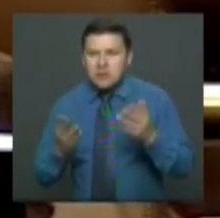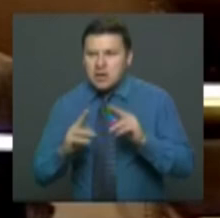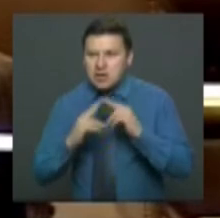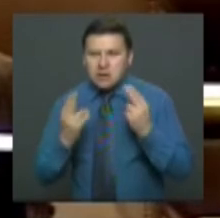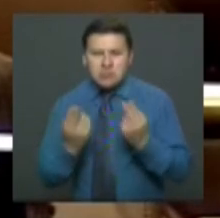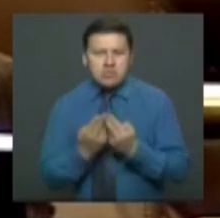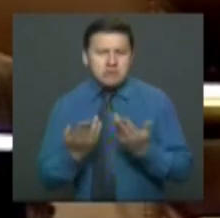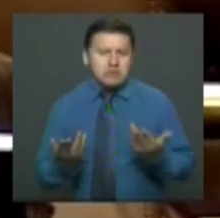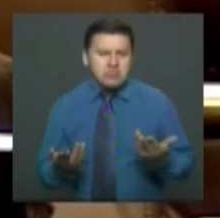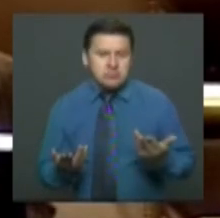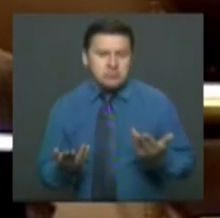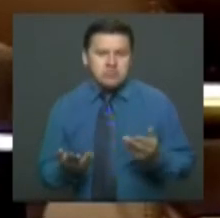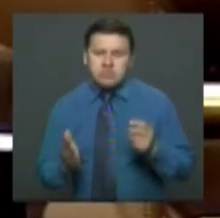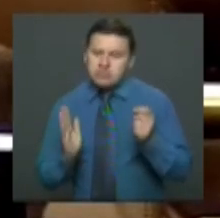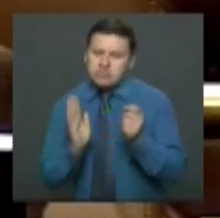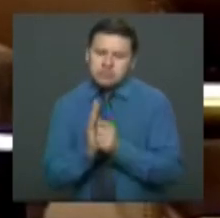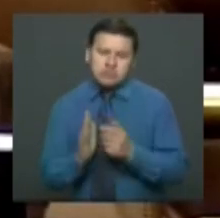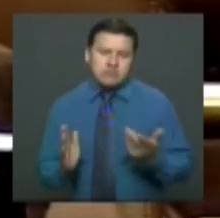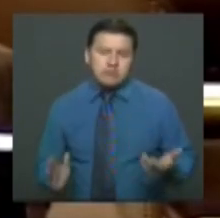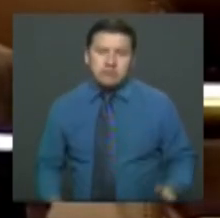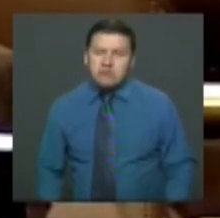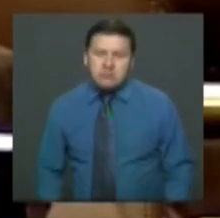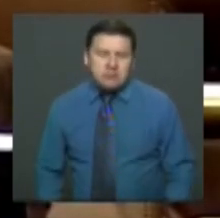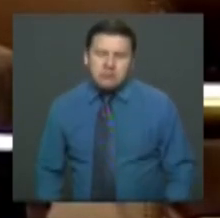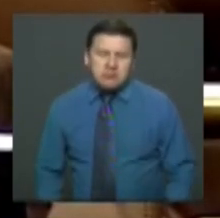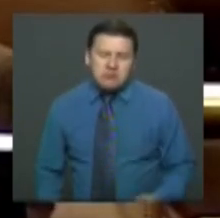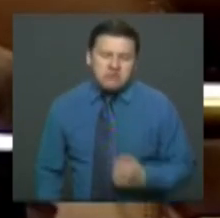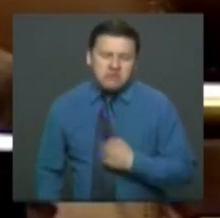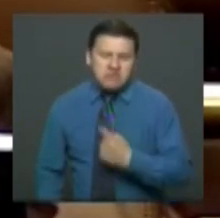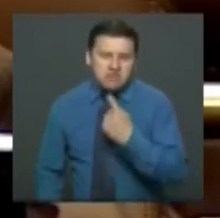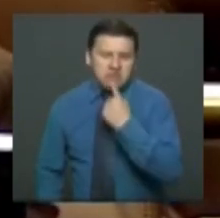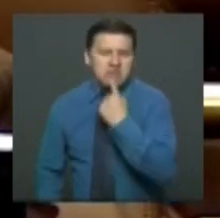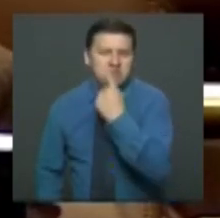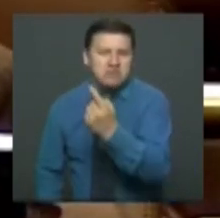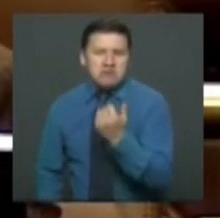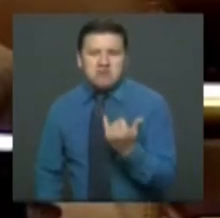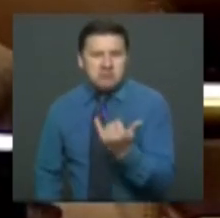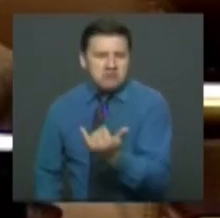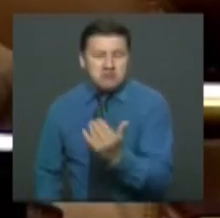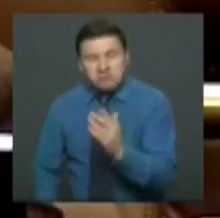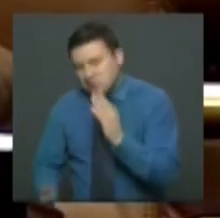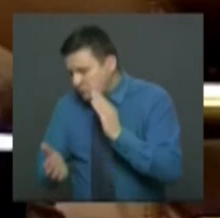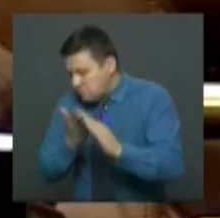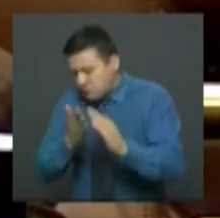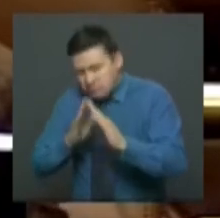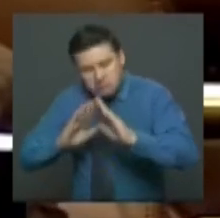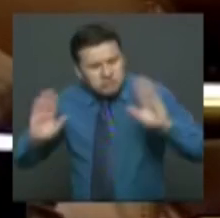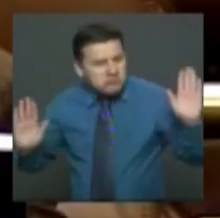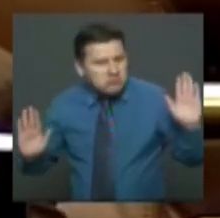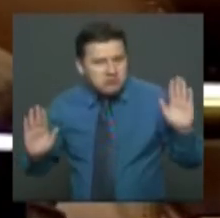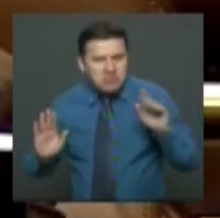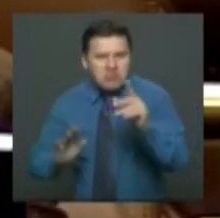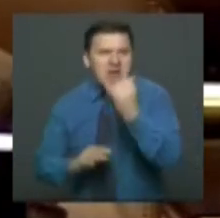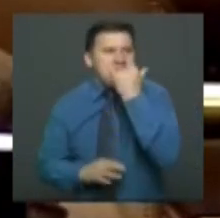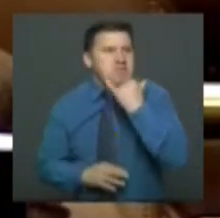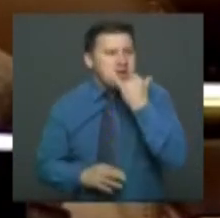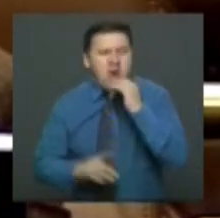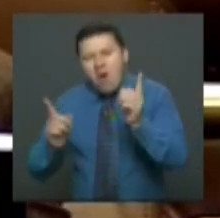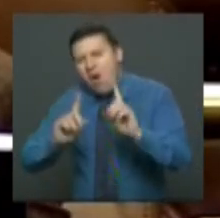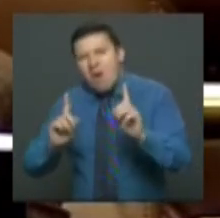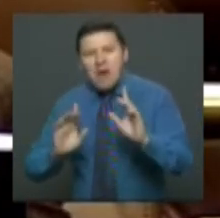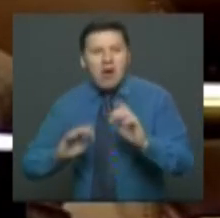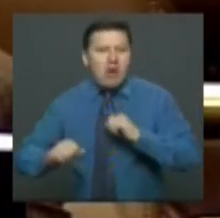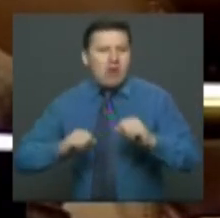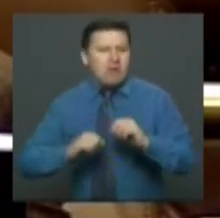en situaciones como esta, por eso le digo, ahí discúlpenme, tal vez usted no lo hizo de mala fe, pero